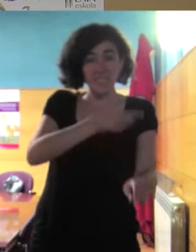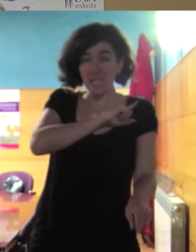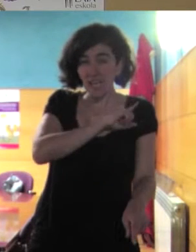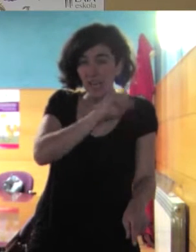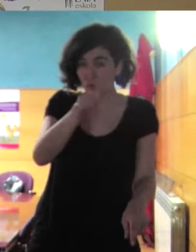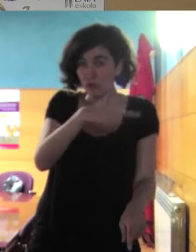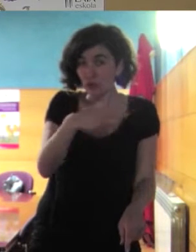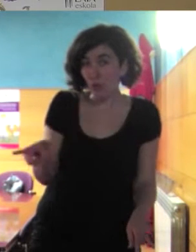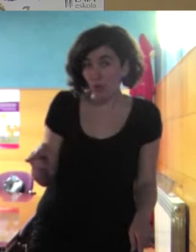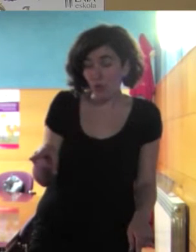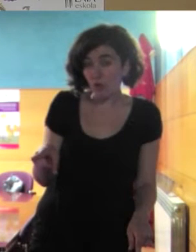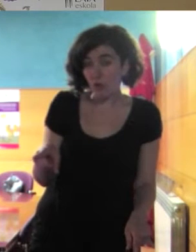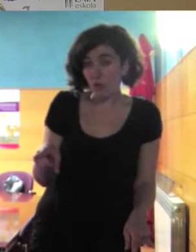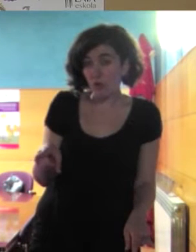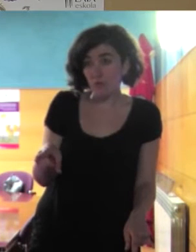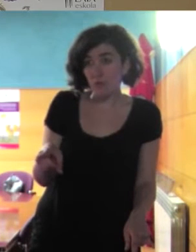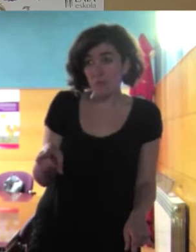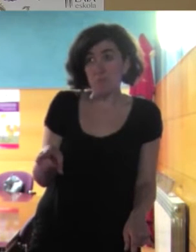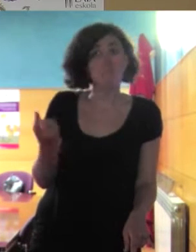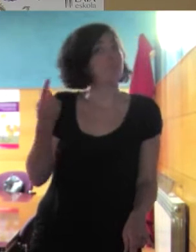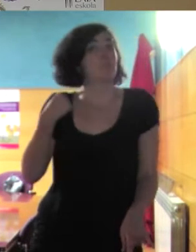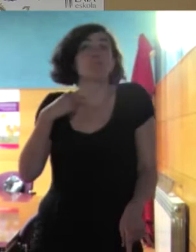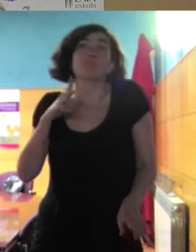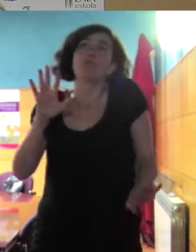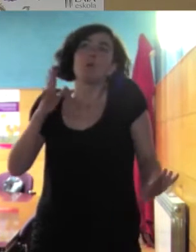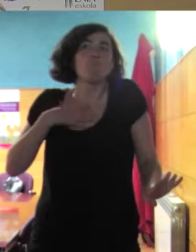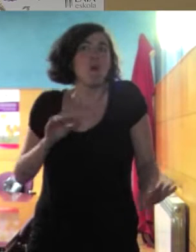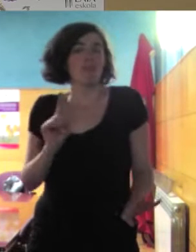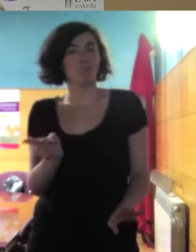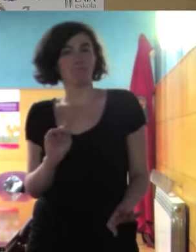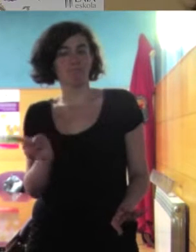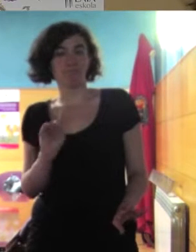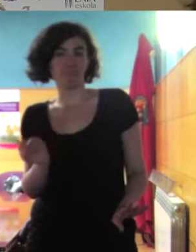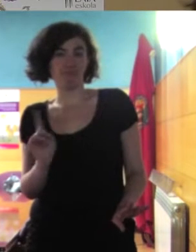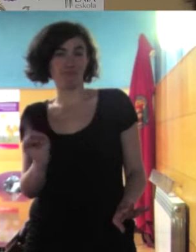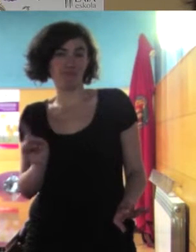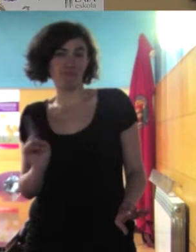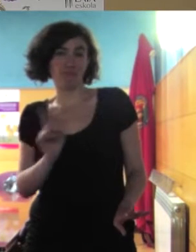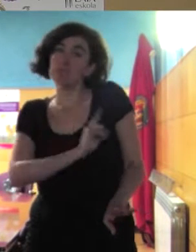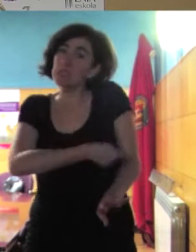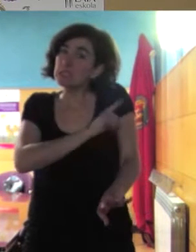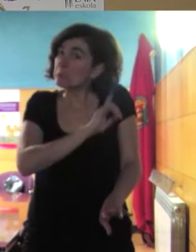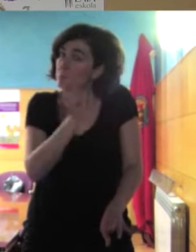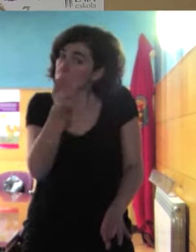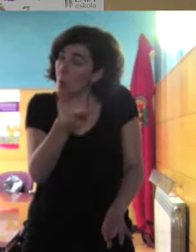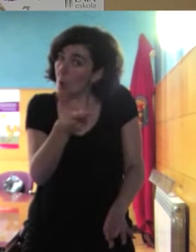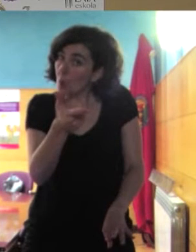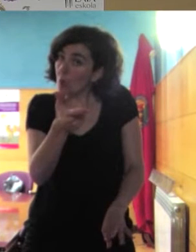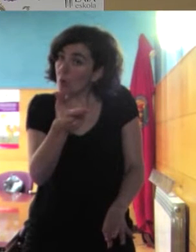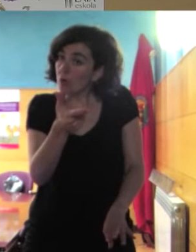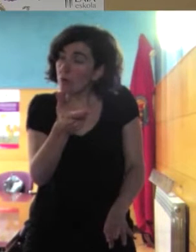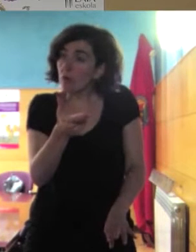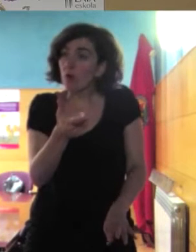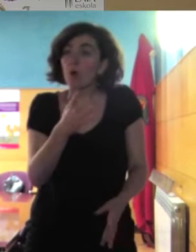exagerado? quizá no demasiado quizá no es demasiado exagerado y realmente los